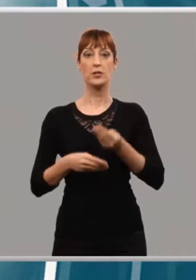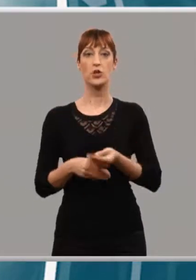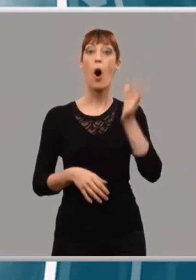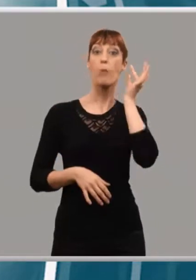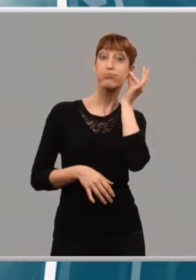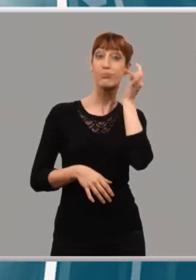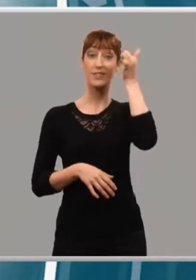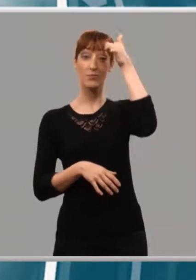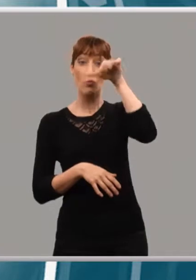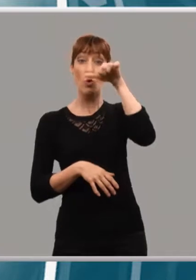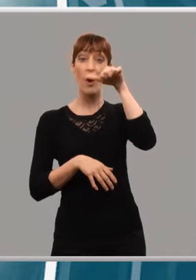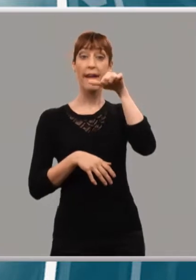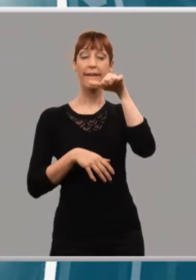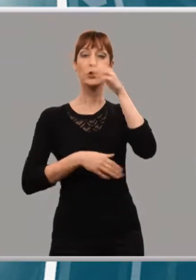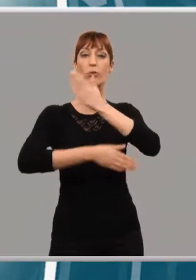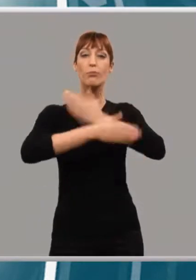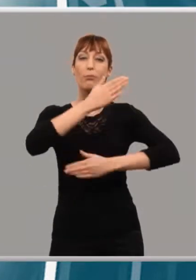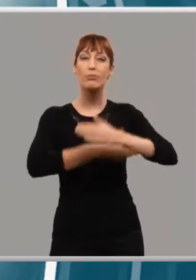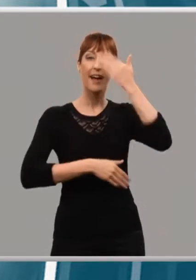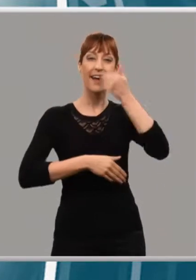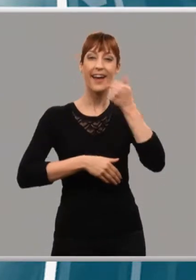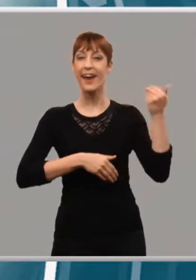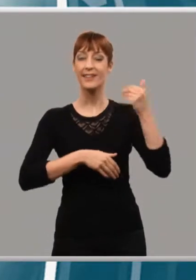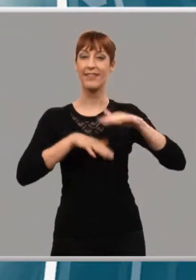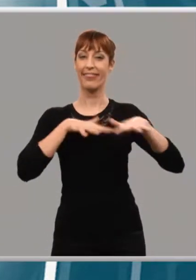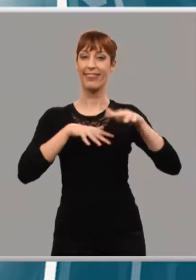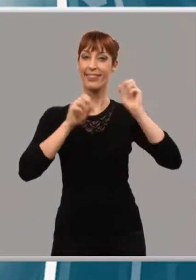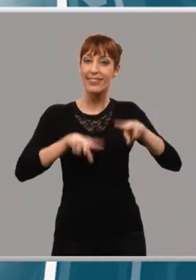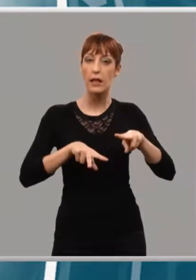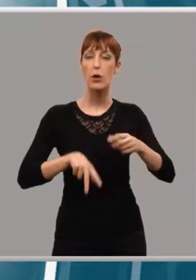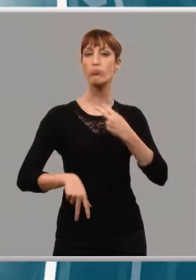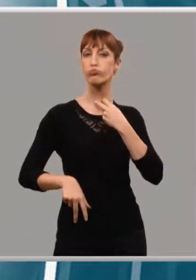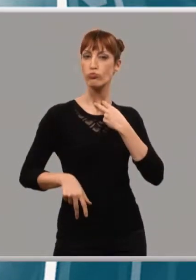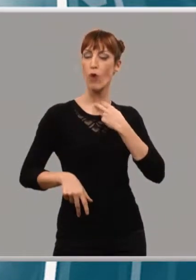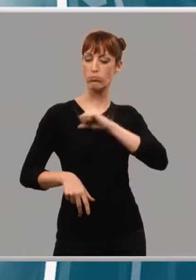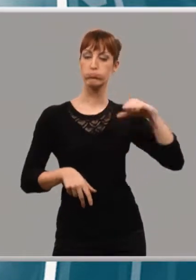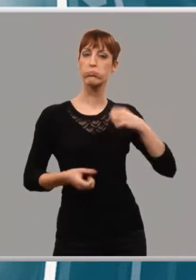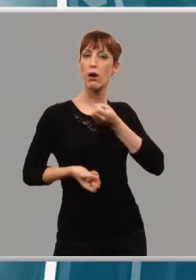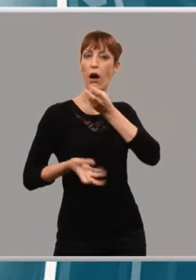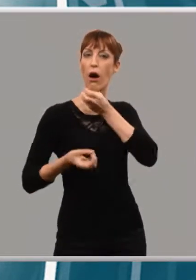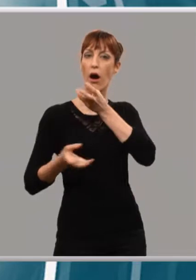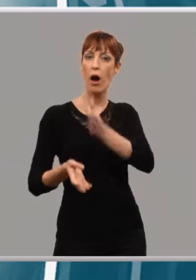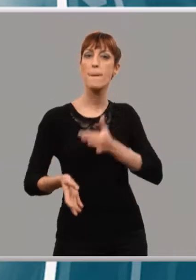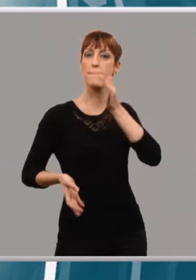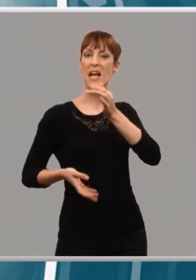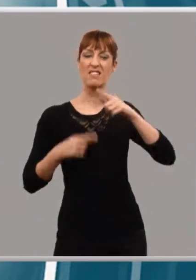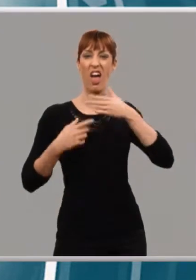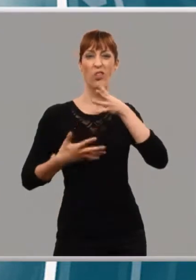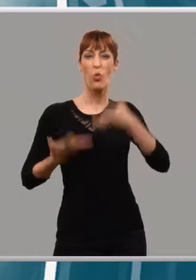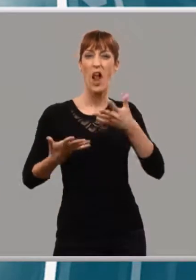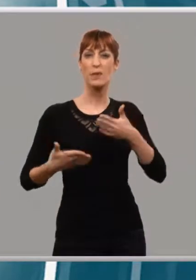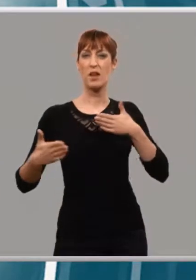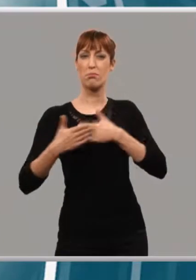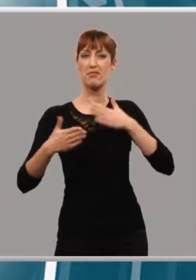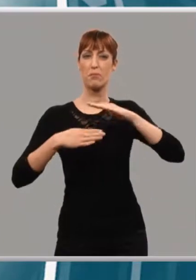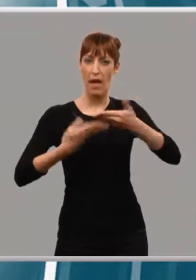con parálisis cerebral pueden ser contadas con voz propia e ir más allá de las barreras que afrontan hoy en día. Han